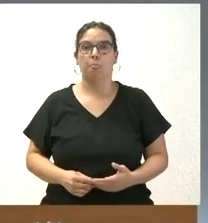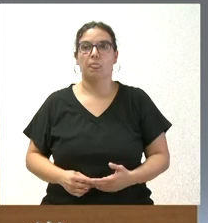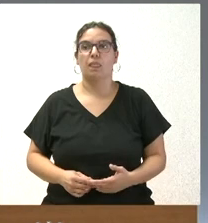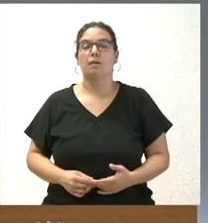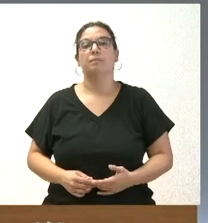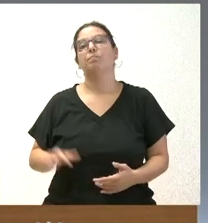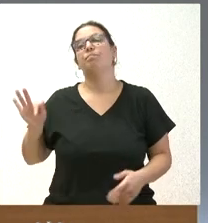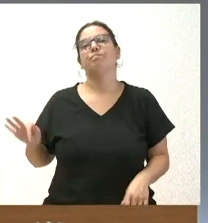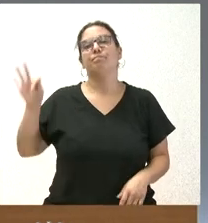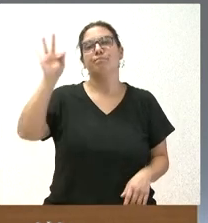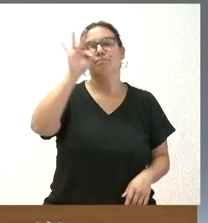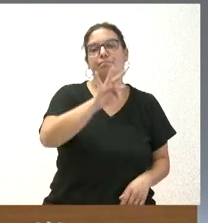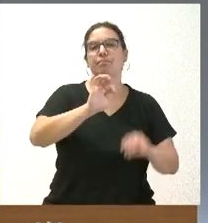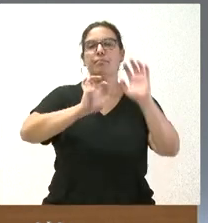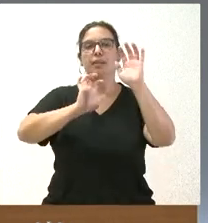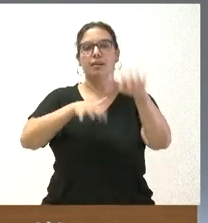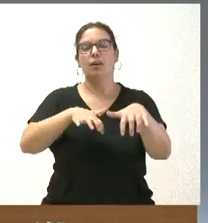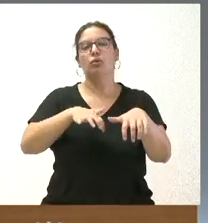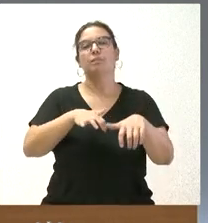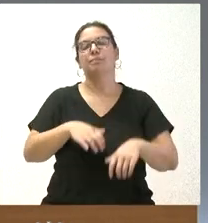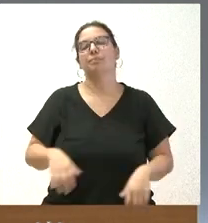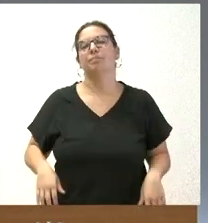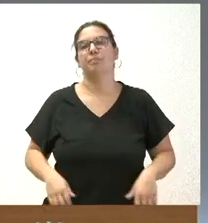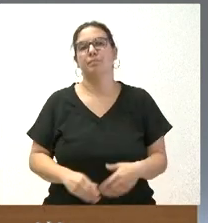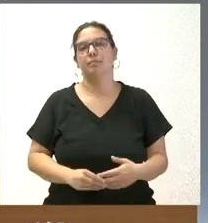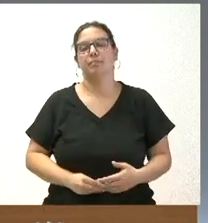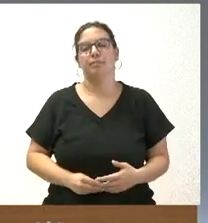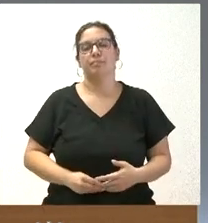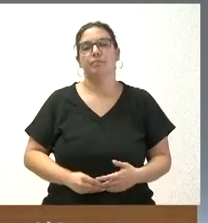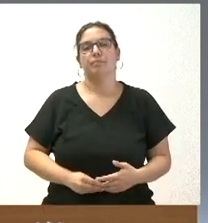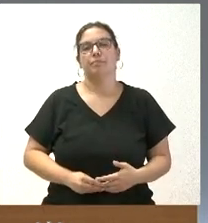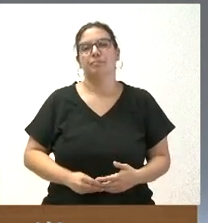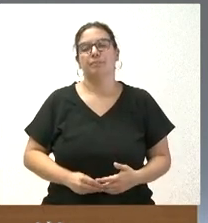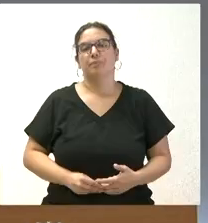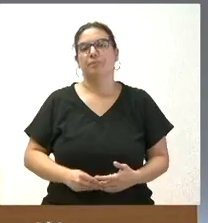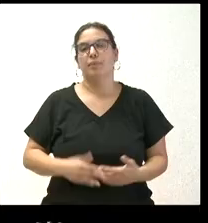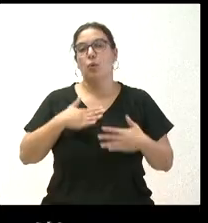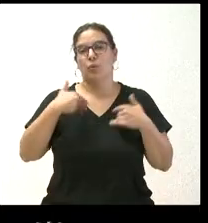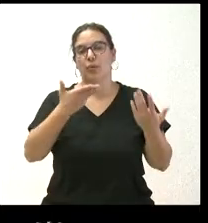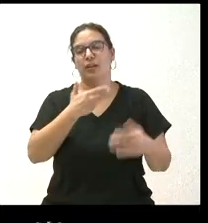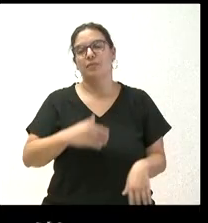Nos trasladamos ahora a León, donde tenemos a Carlos Domínguez de Ileón. Cuando quieras, Carlos.